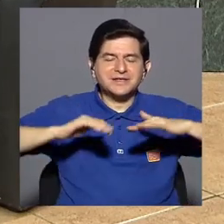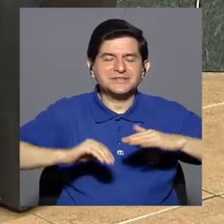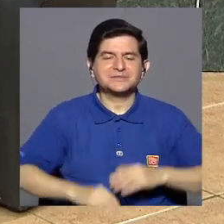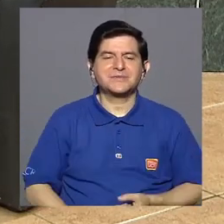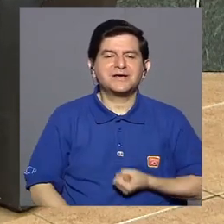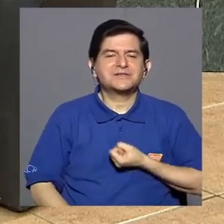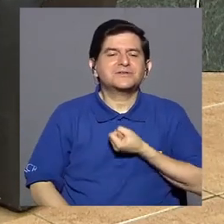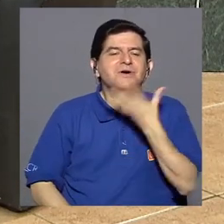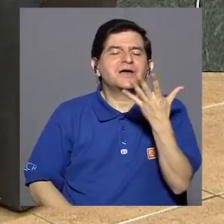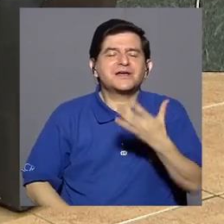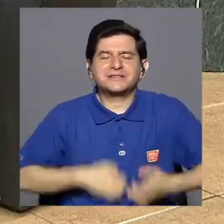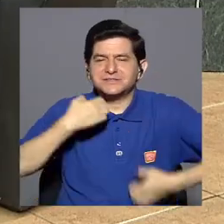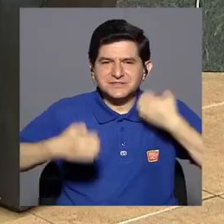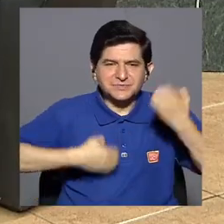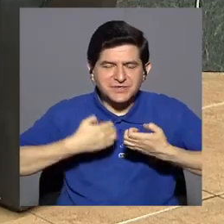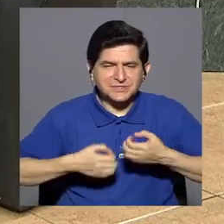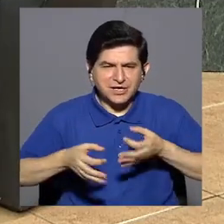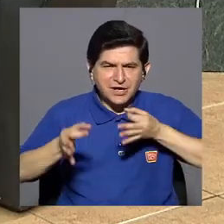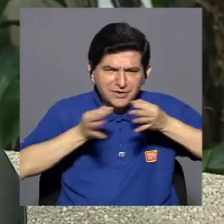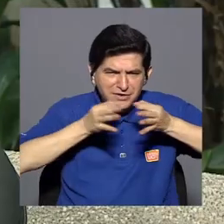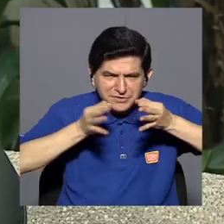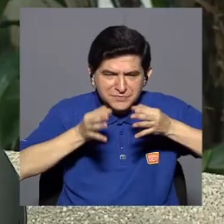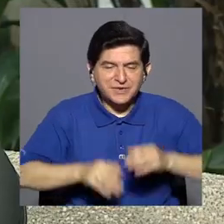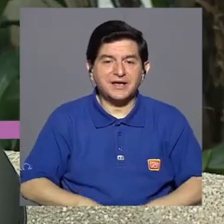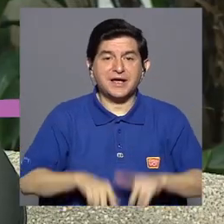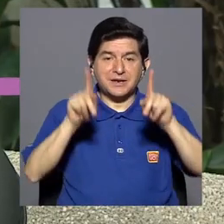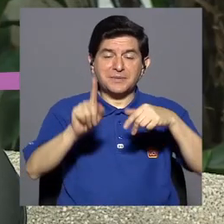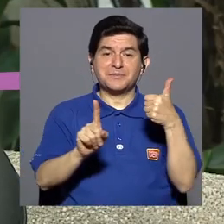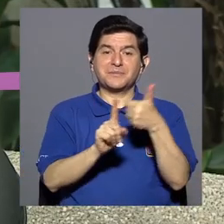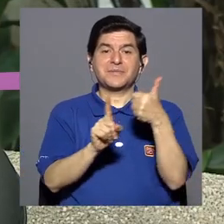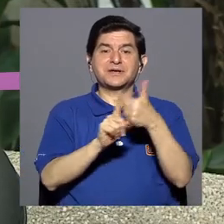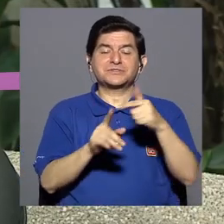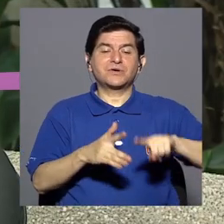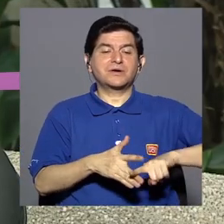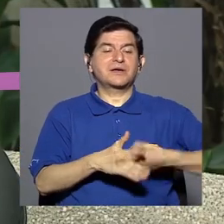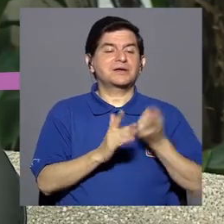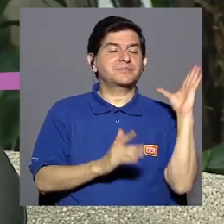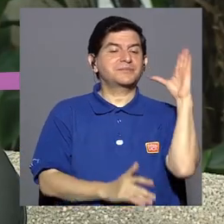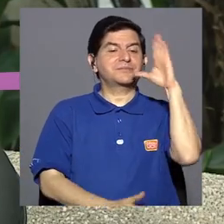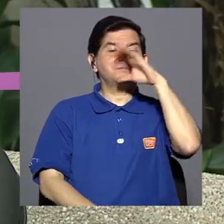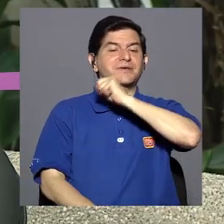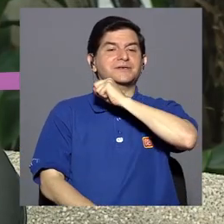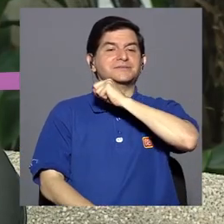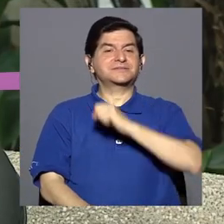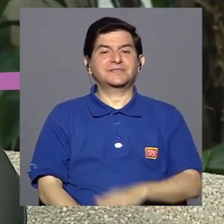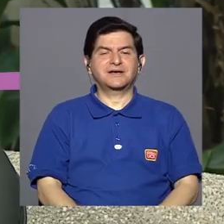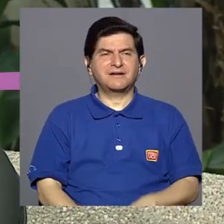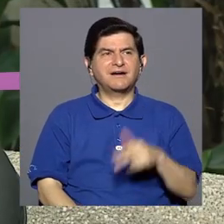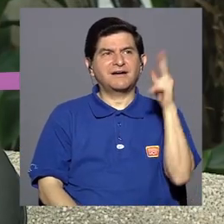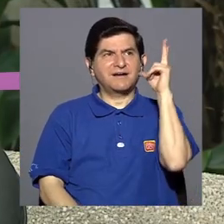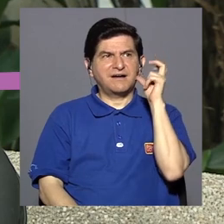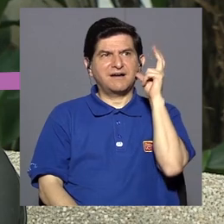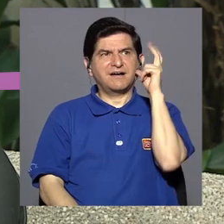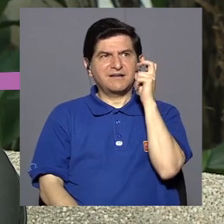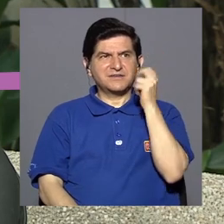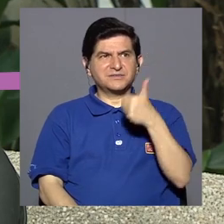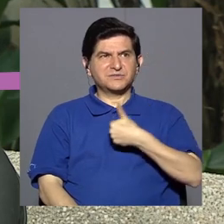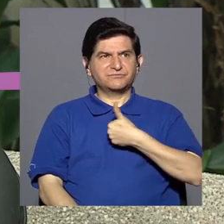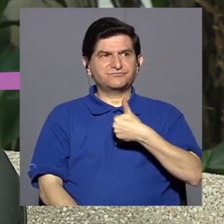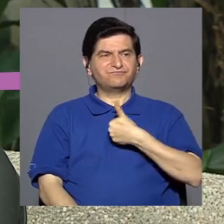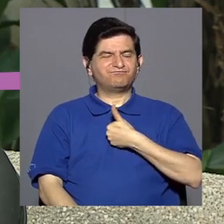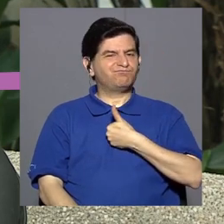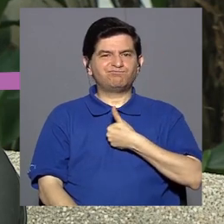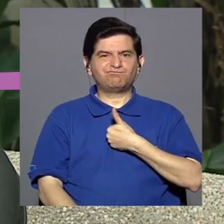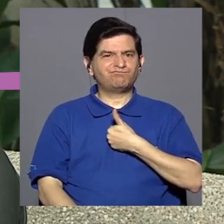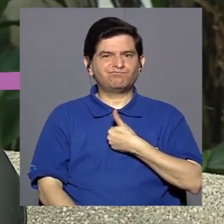emociones, para que nos contara las emociones, ella sola comienza a ver que cuando se escucha hablando,